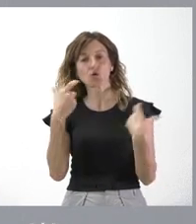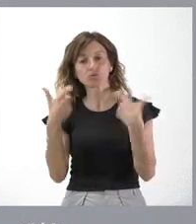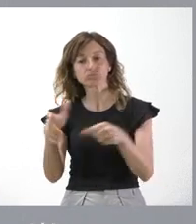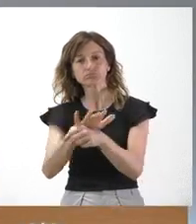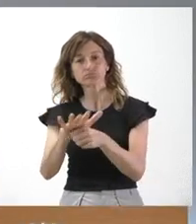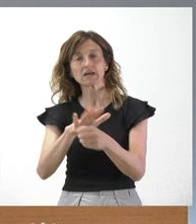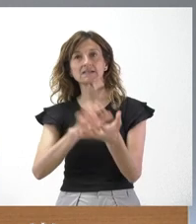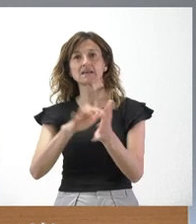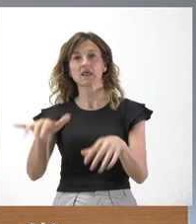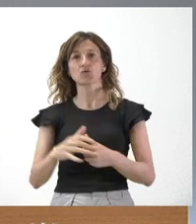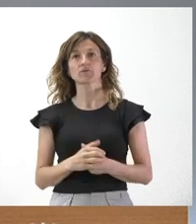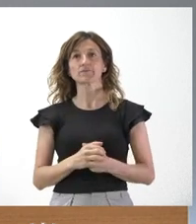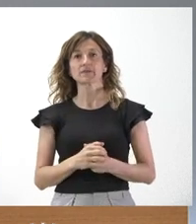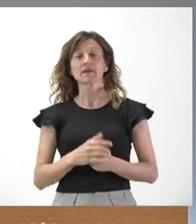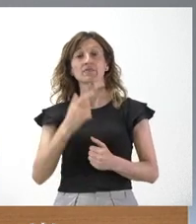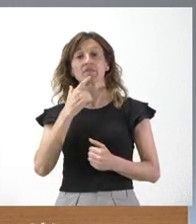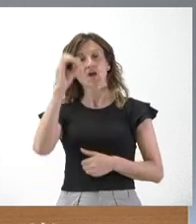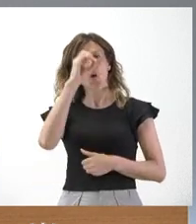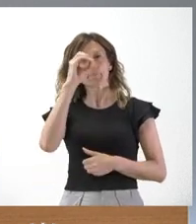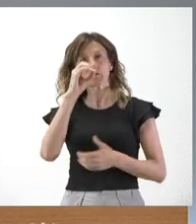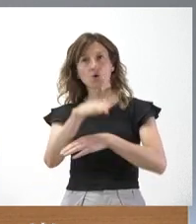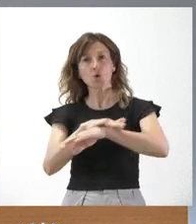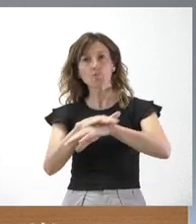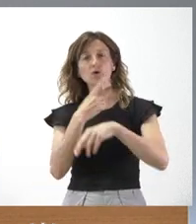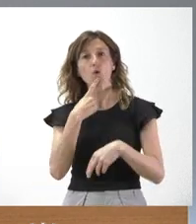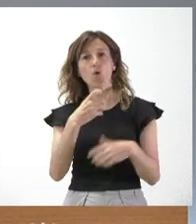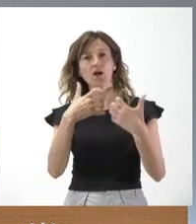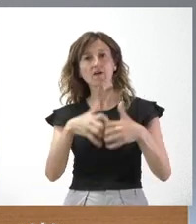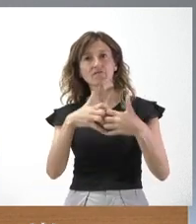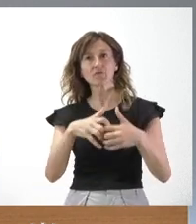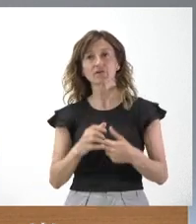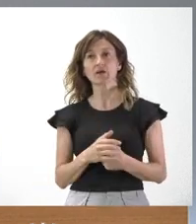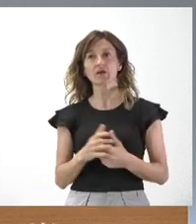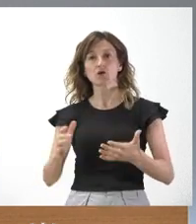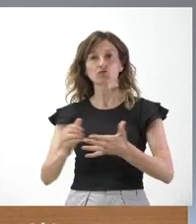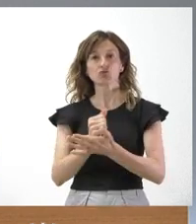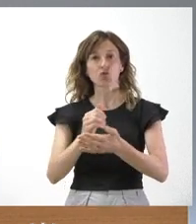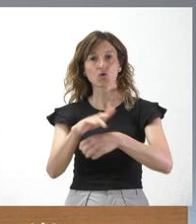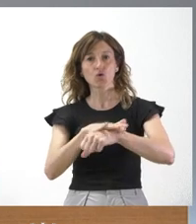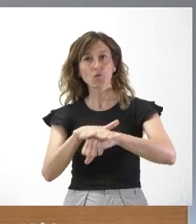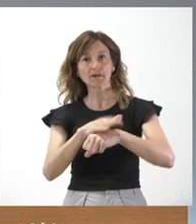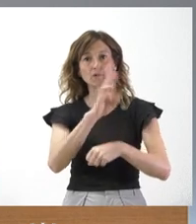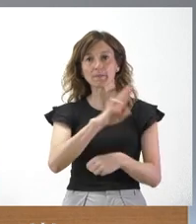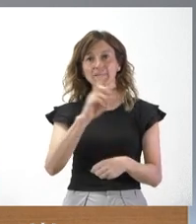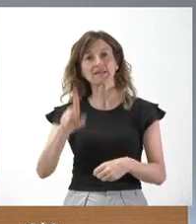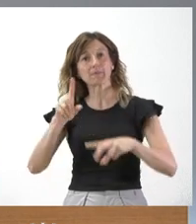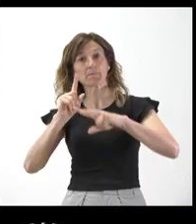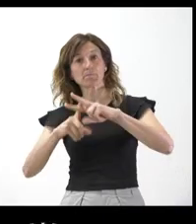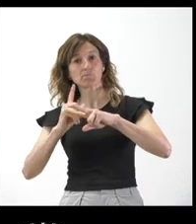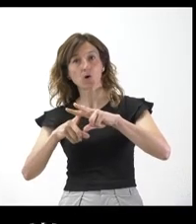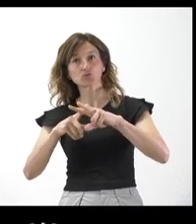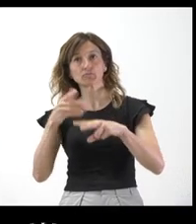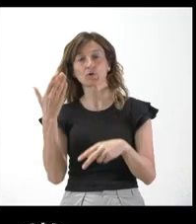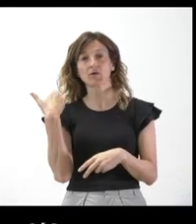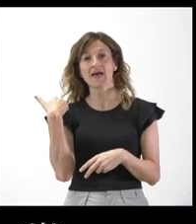León. Dice que la posición de todo el Gobierno es que ojalá siga funcionando. Habla de todo el Gobierno, tanto de la parte de PP como de Vox. Después de las